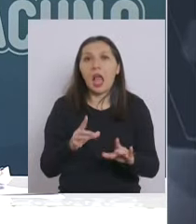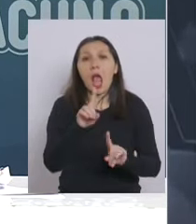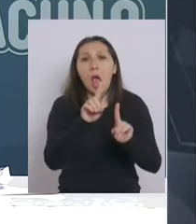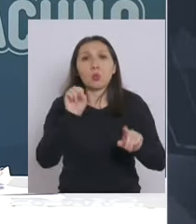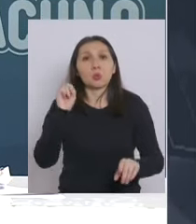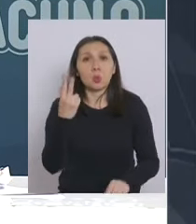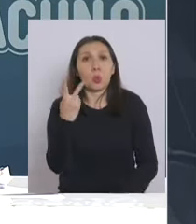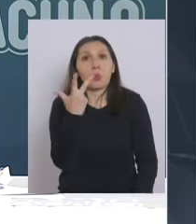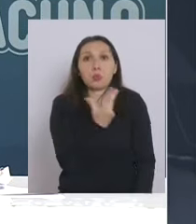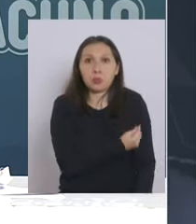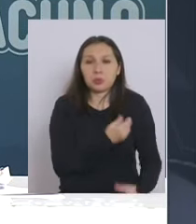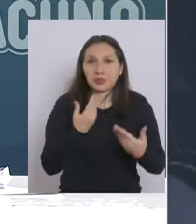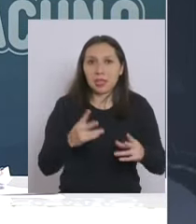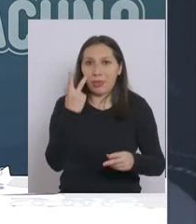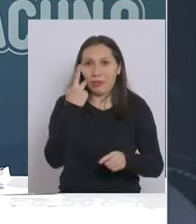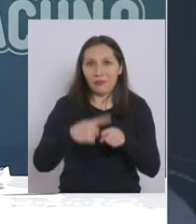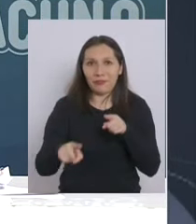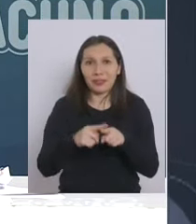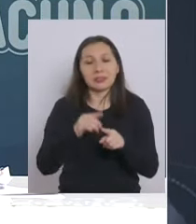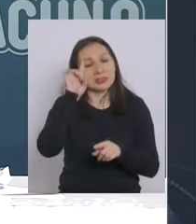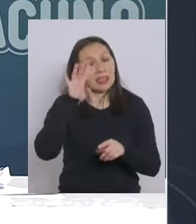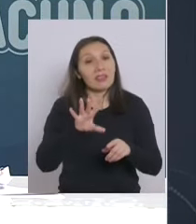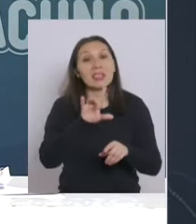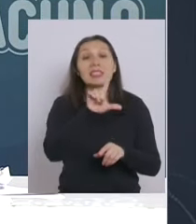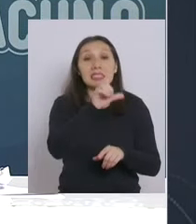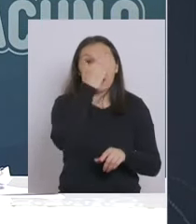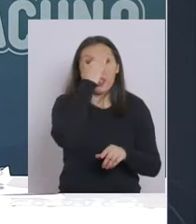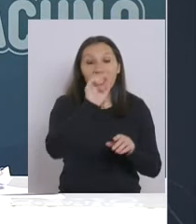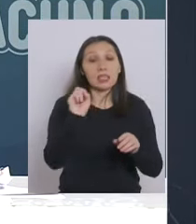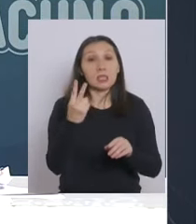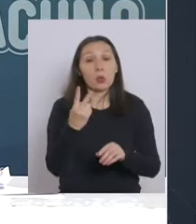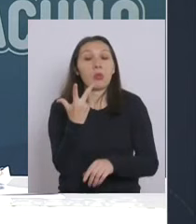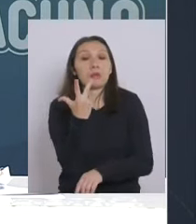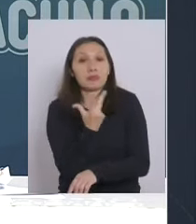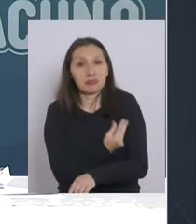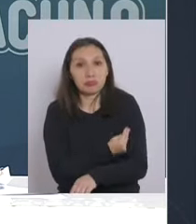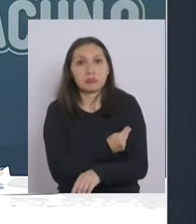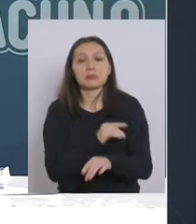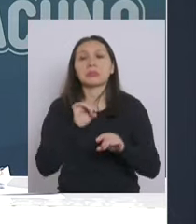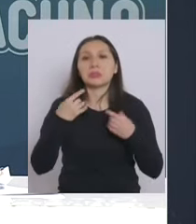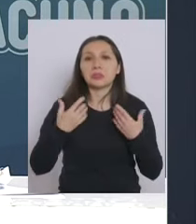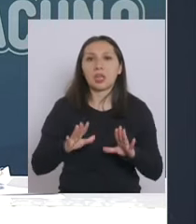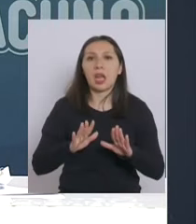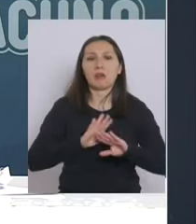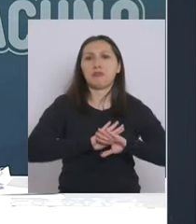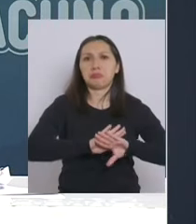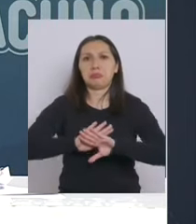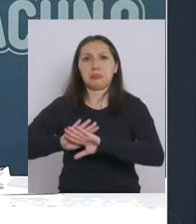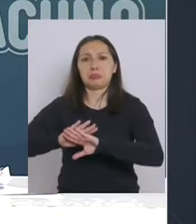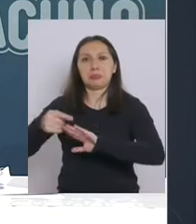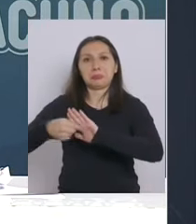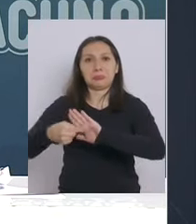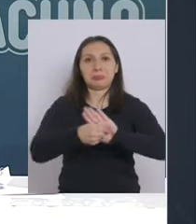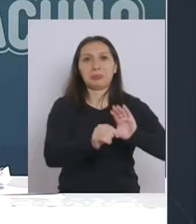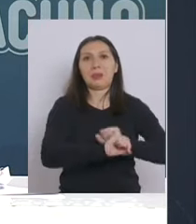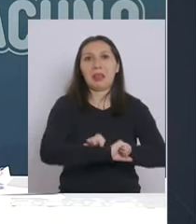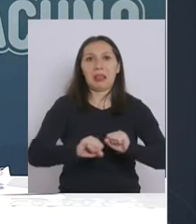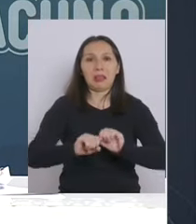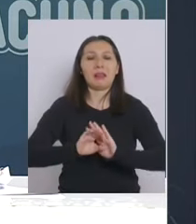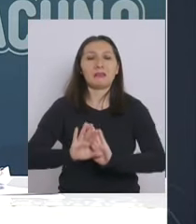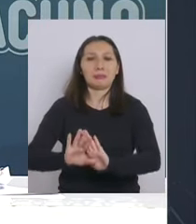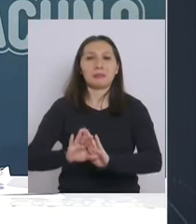algunos la segunda dosis sabemos que siete días después de la segunda dosis prácticamente tienen una inmunidad muy fuerte